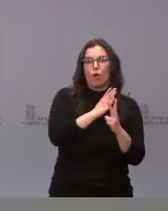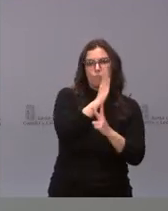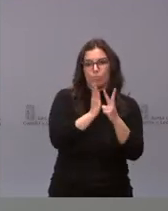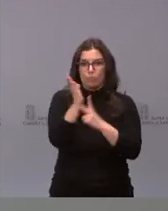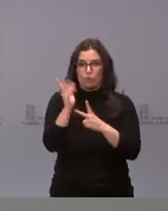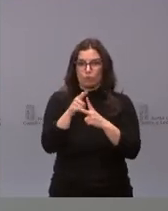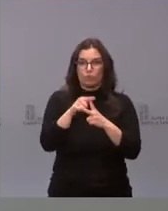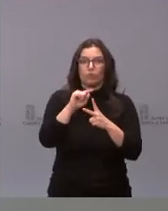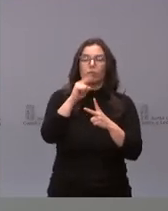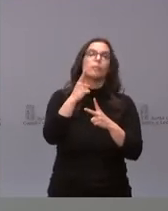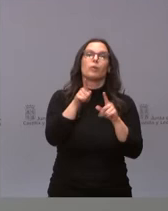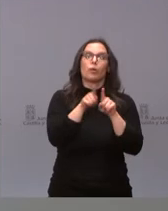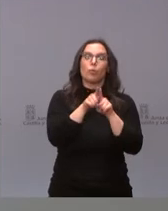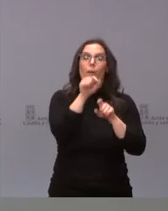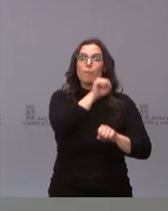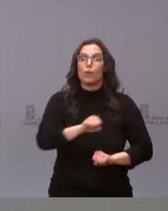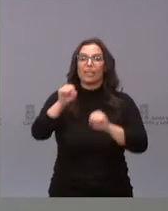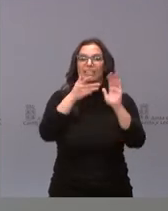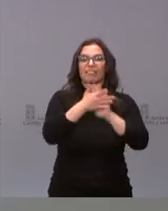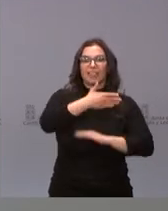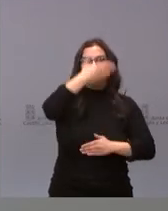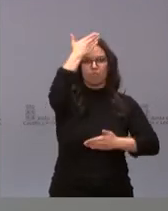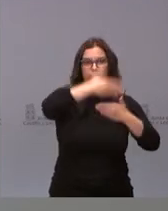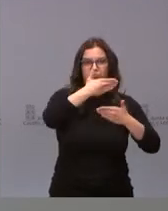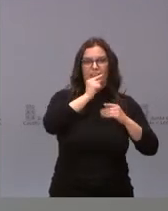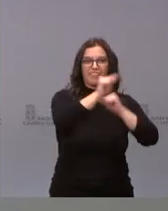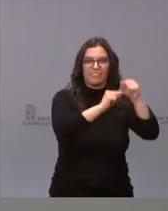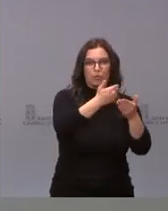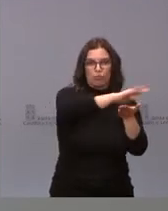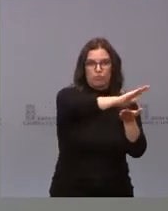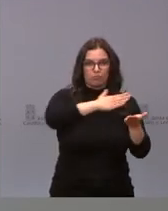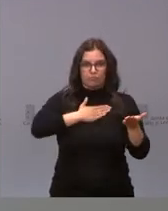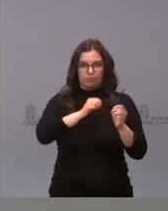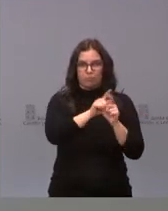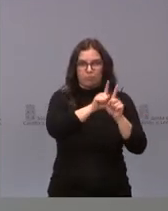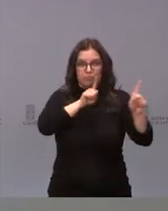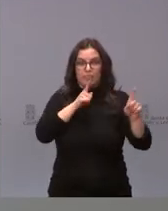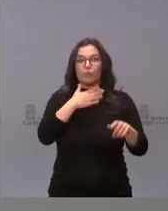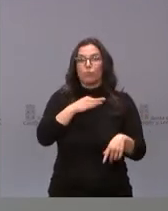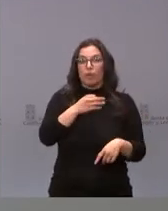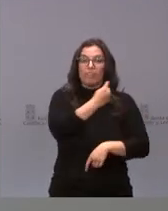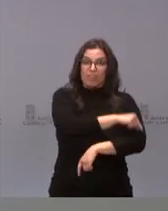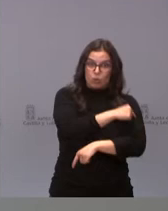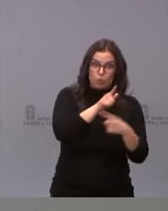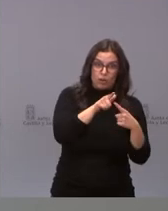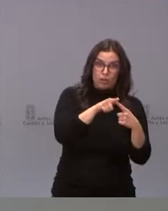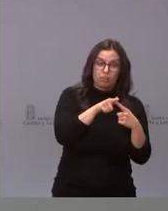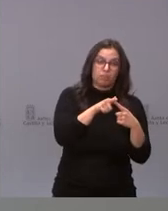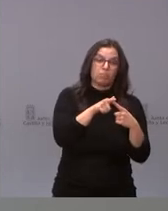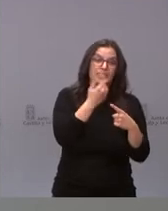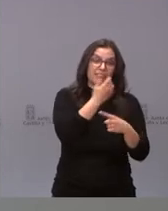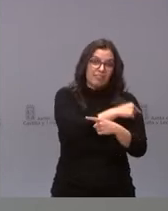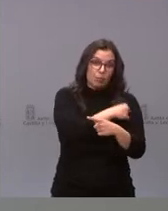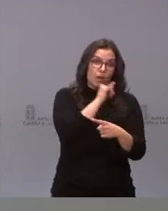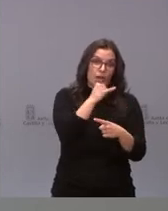Proteger es poner una barrera entre el virus y nosotros. ¿Y eso cómo lo podemos hacer? Se puede hacer a través de la vacuna y, mientras tengamos vacuna,